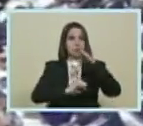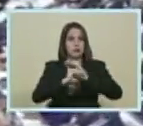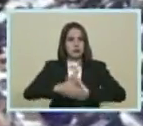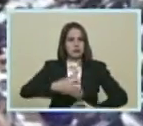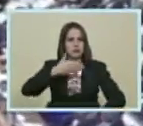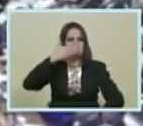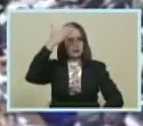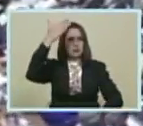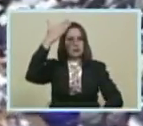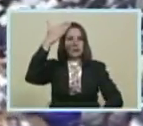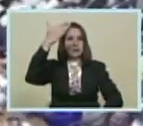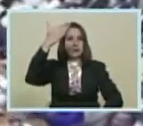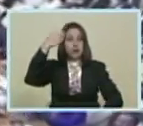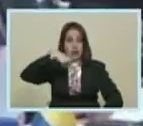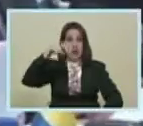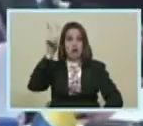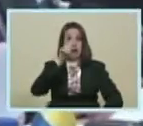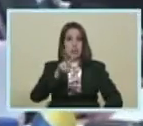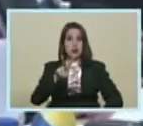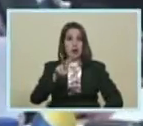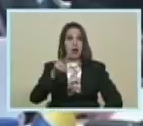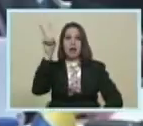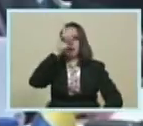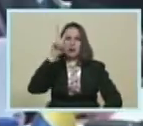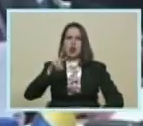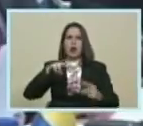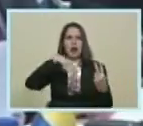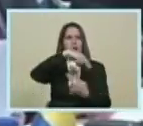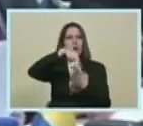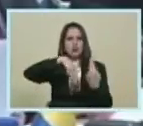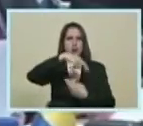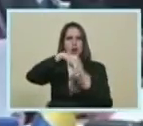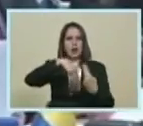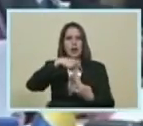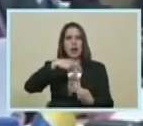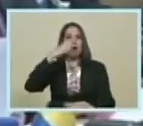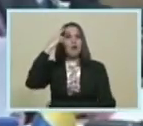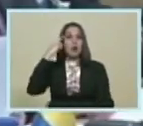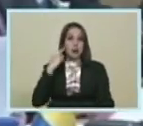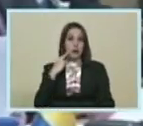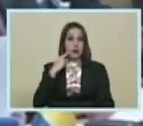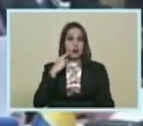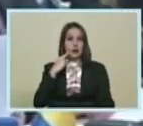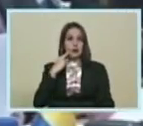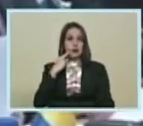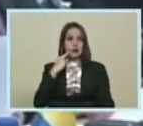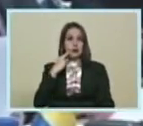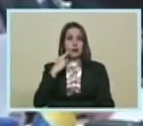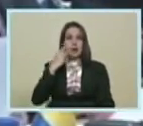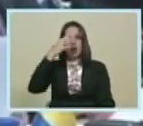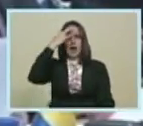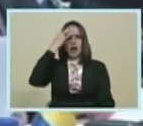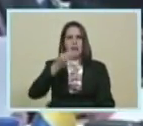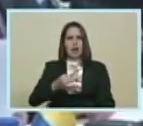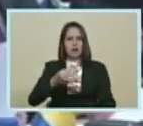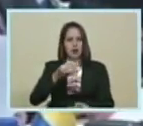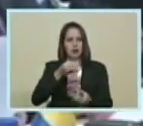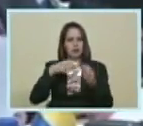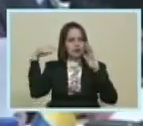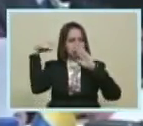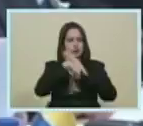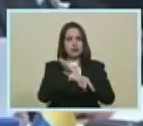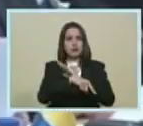Desde Venezuela La Venezuela Revolucionaria Y Bolivariana Creemos profundamente